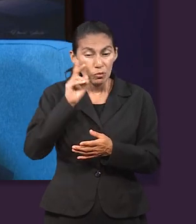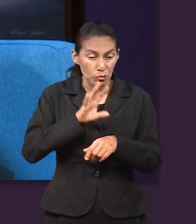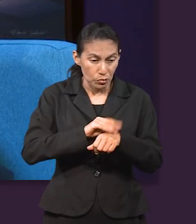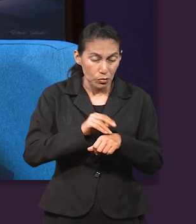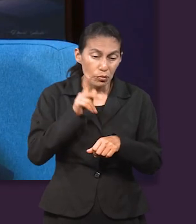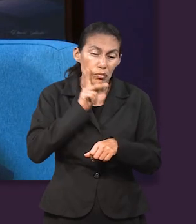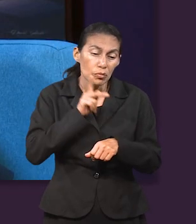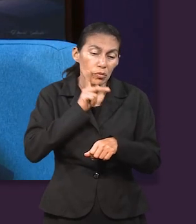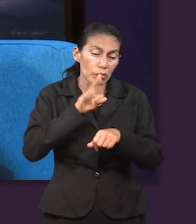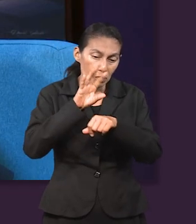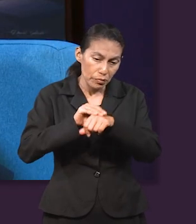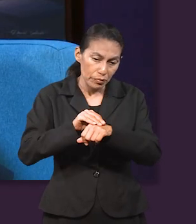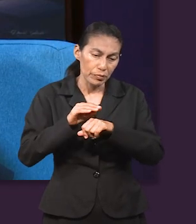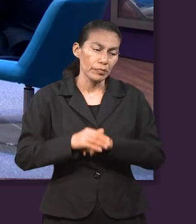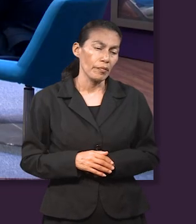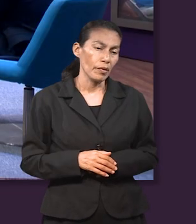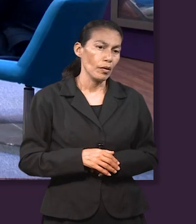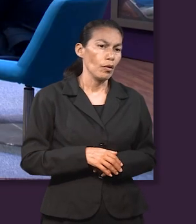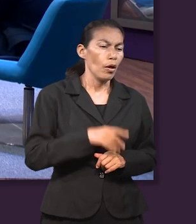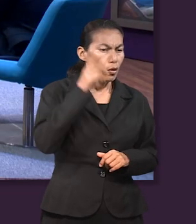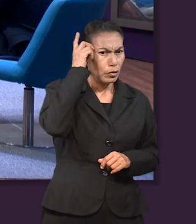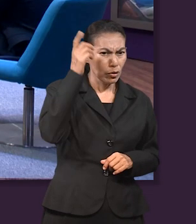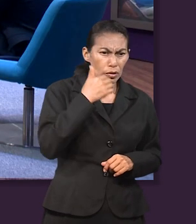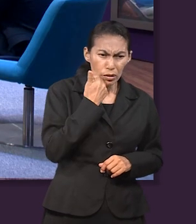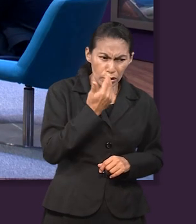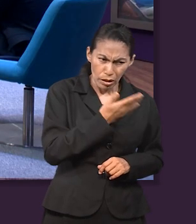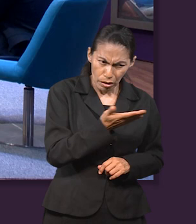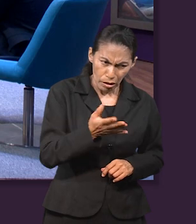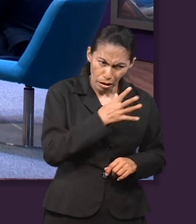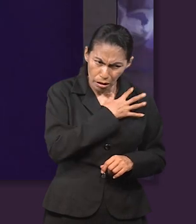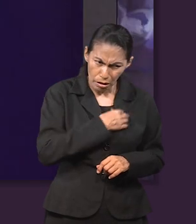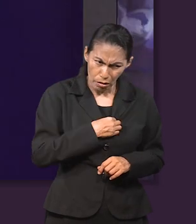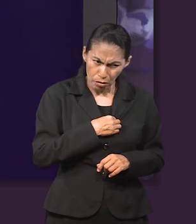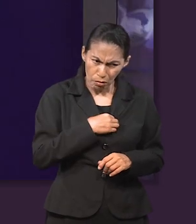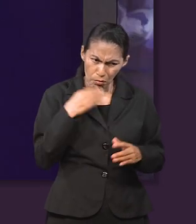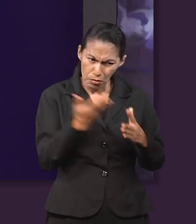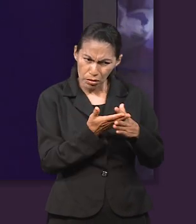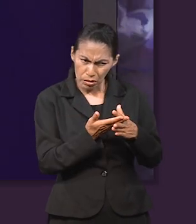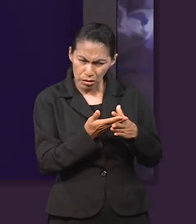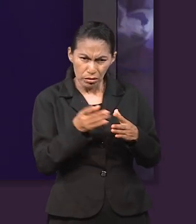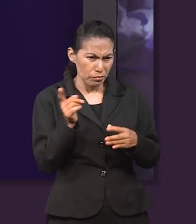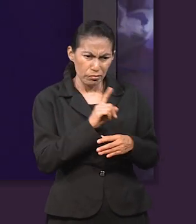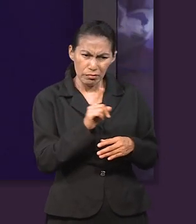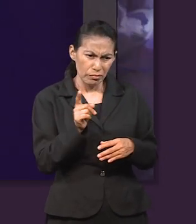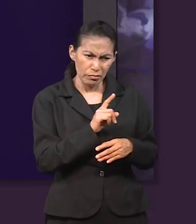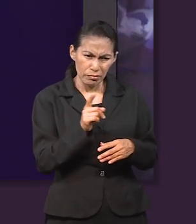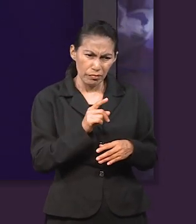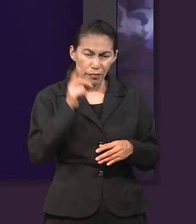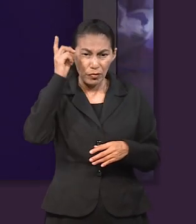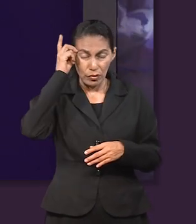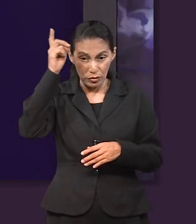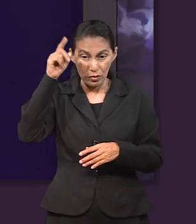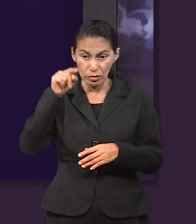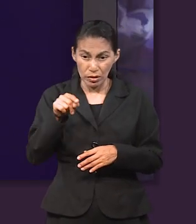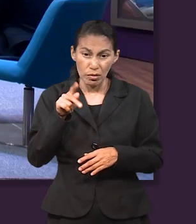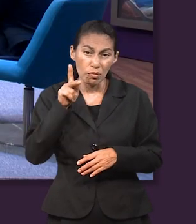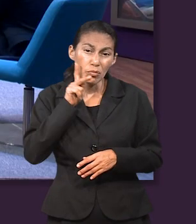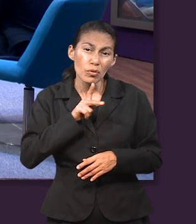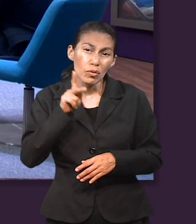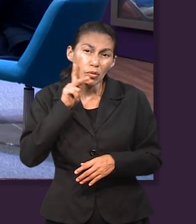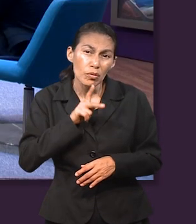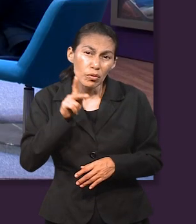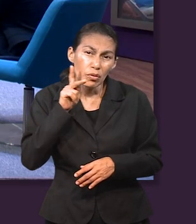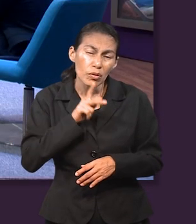Es decir, Dios nunca tuvo la intención de que Abraham matara a su hijo. Desde luego no, pero